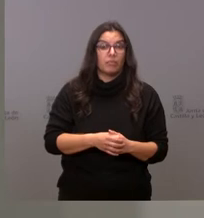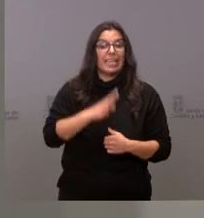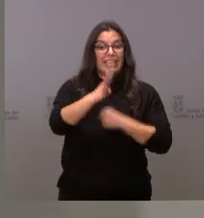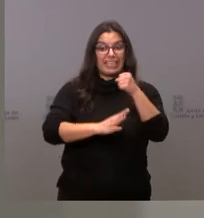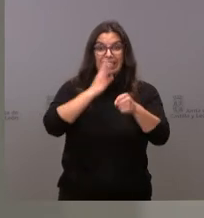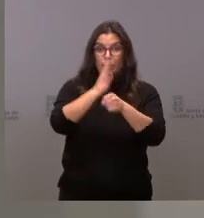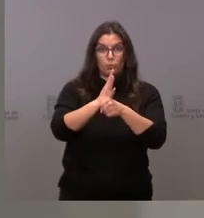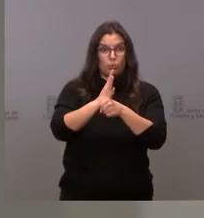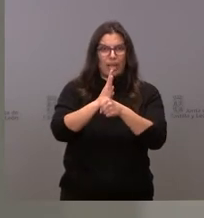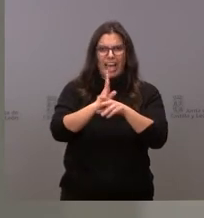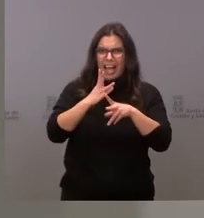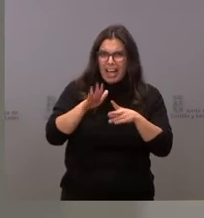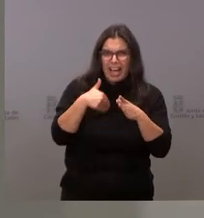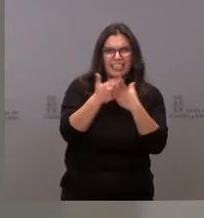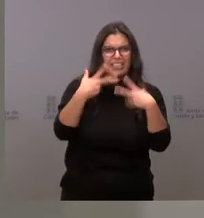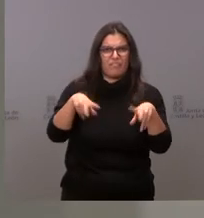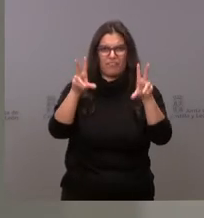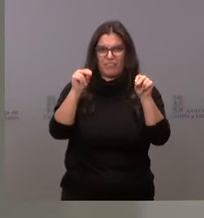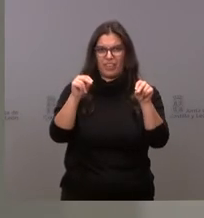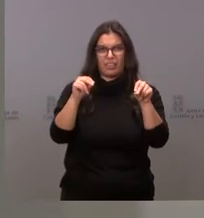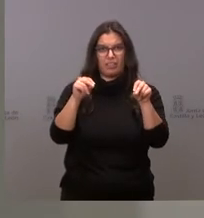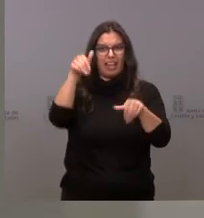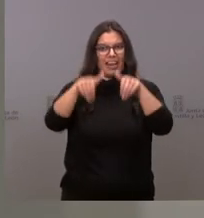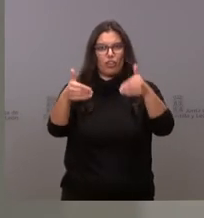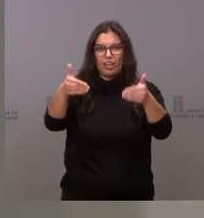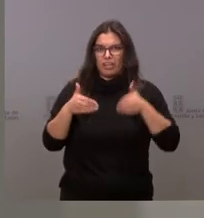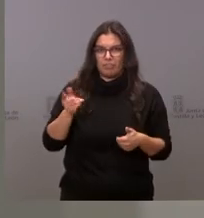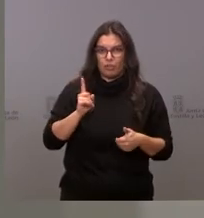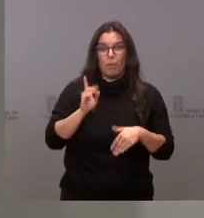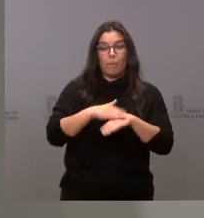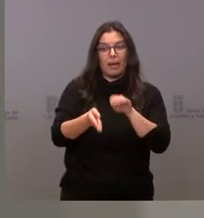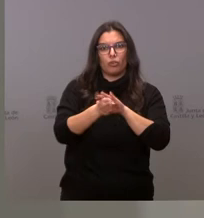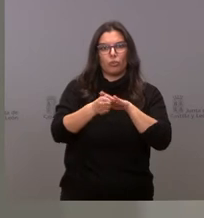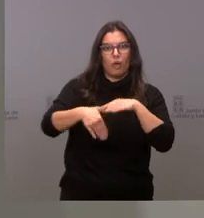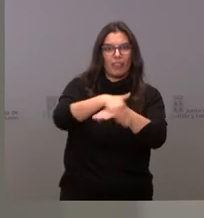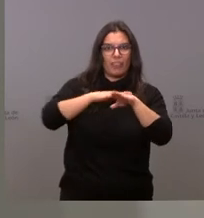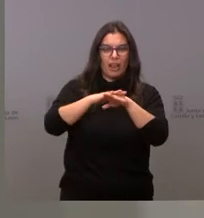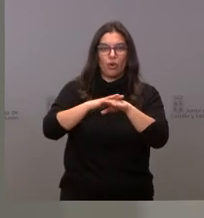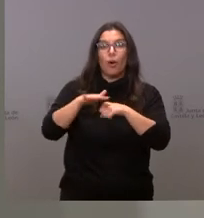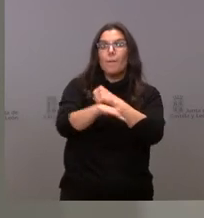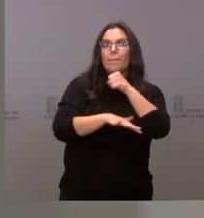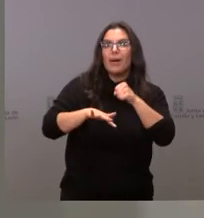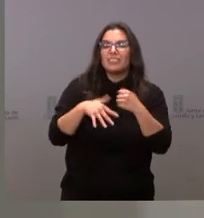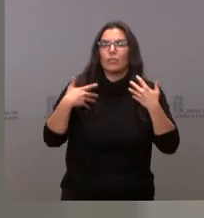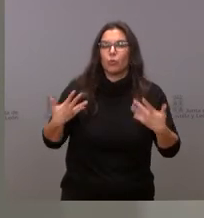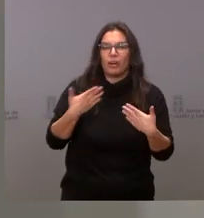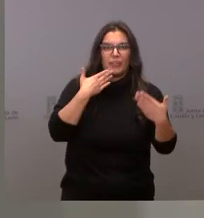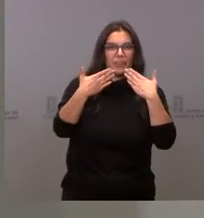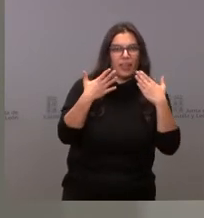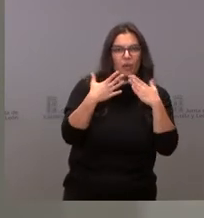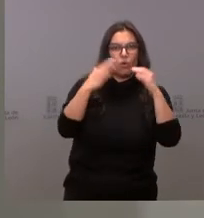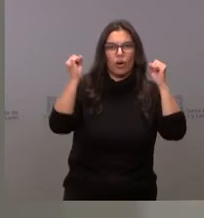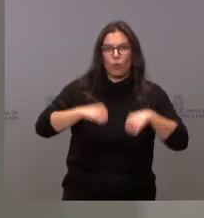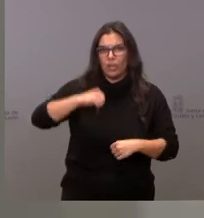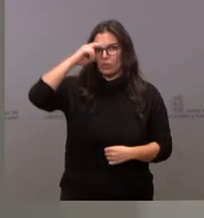para mantener un gobierno basado en el diálogo basado en el acuerdo basado en la tolerancia